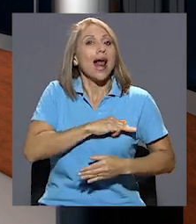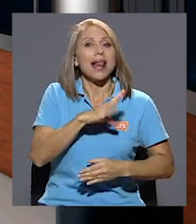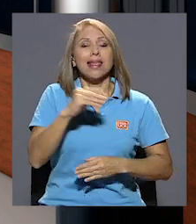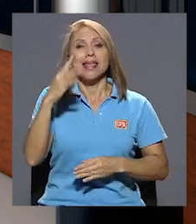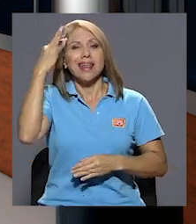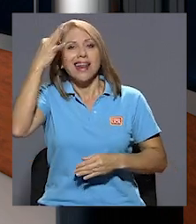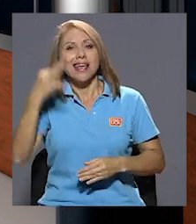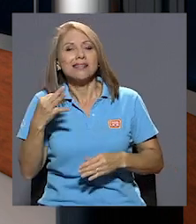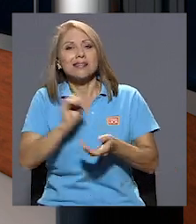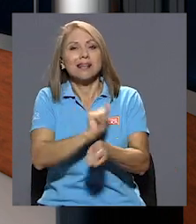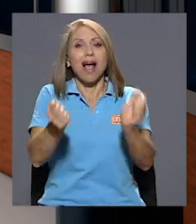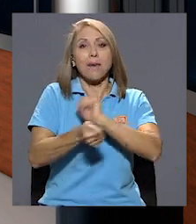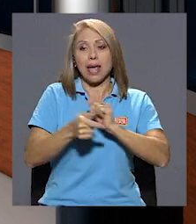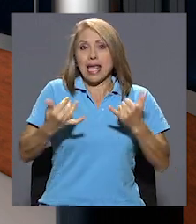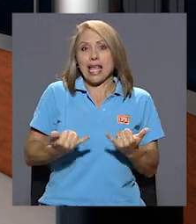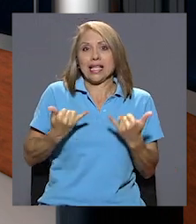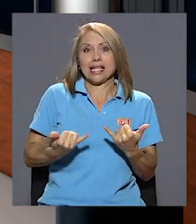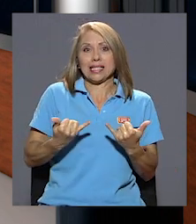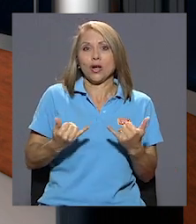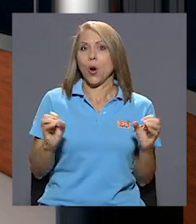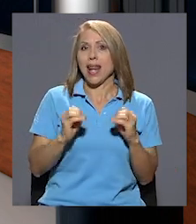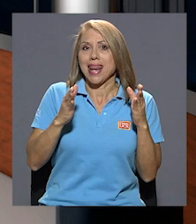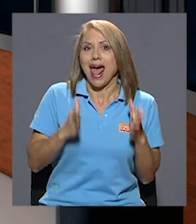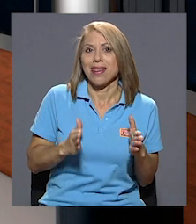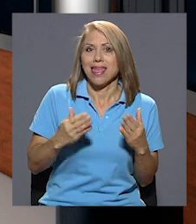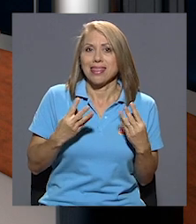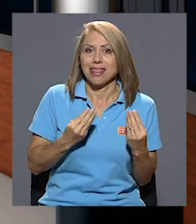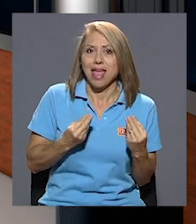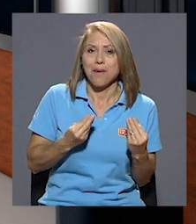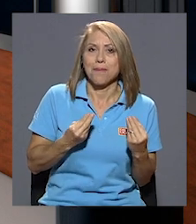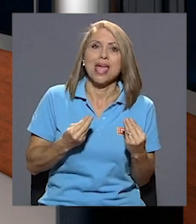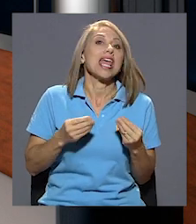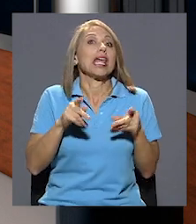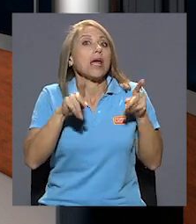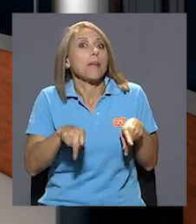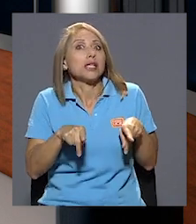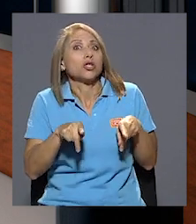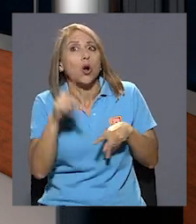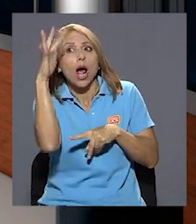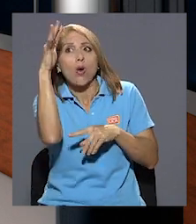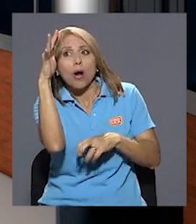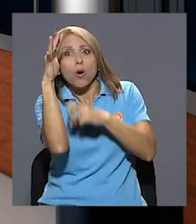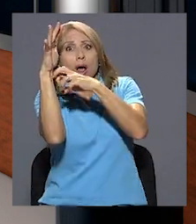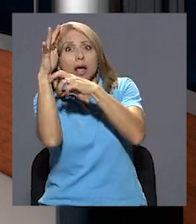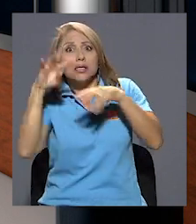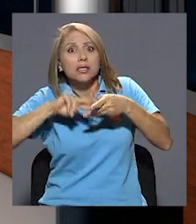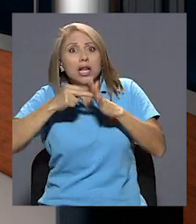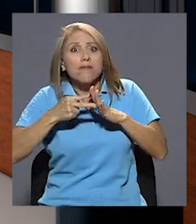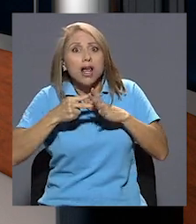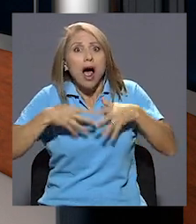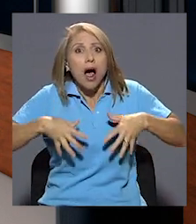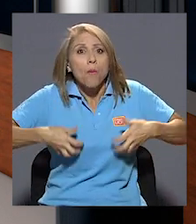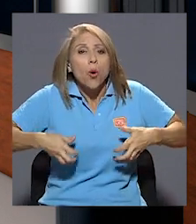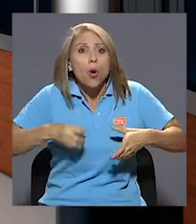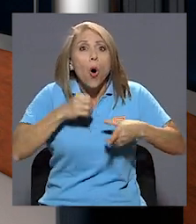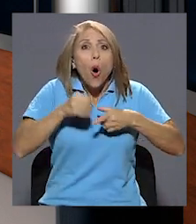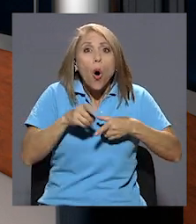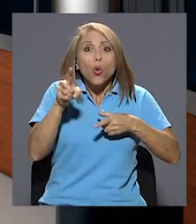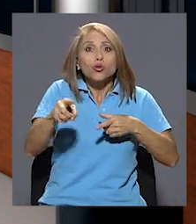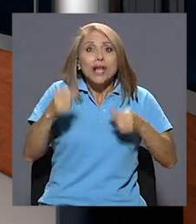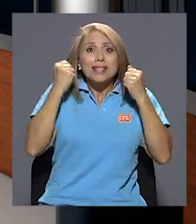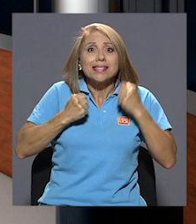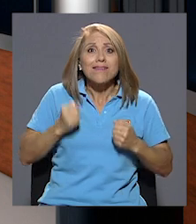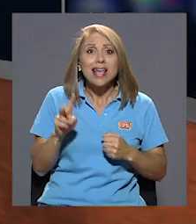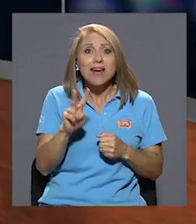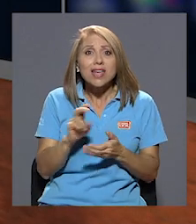y en este siglo nadie teme, como en el pasado, que se hará mono por treparse a un árbol o se convertirá en pescado si se baña un